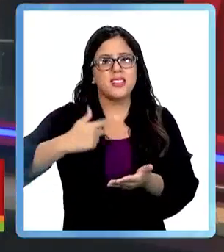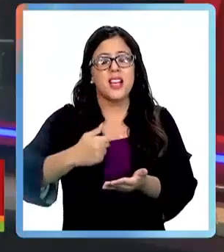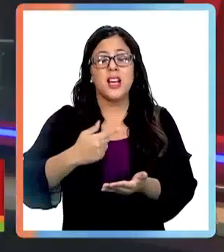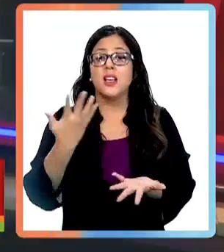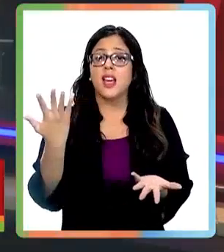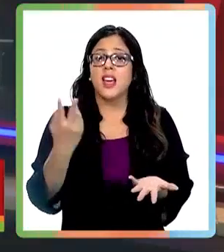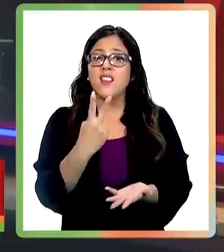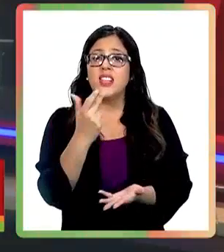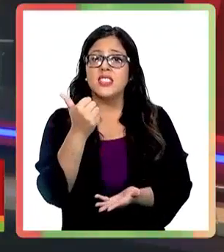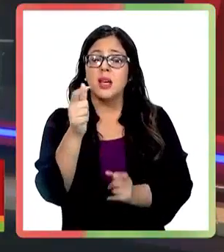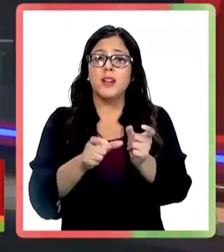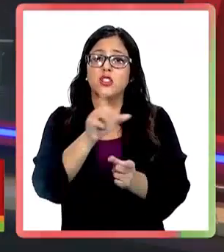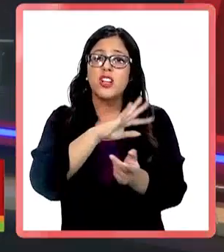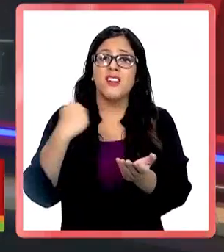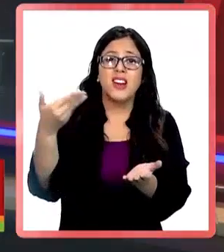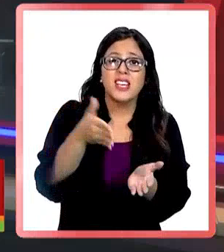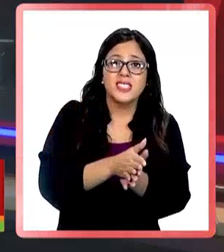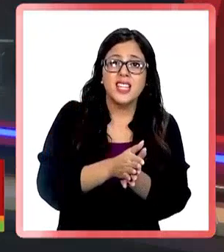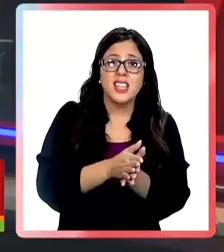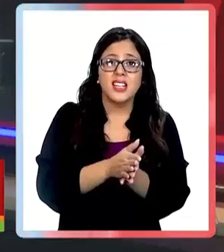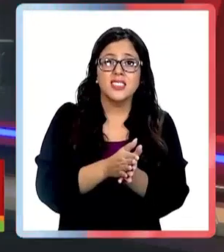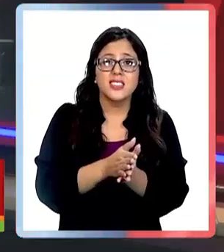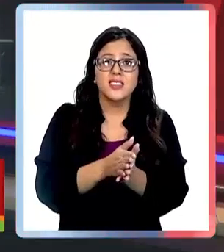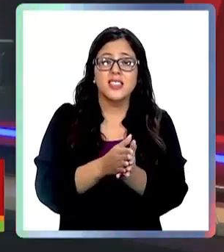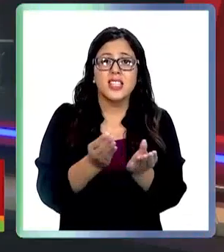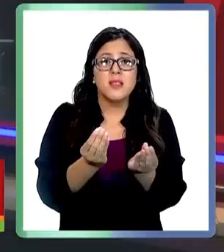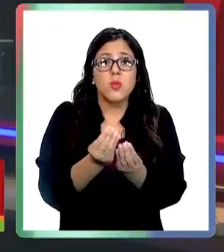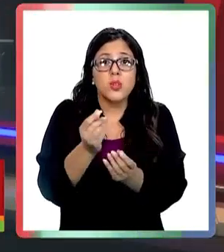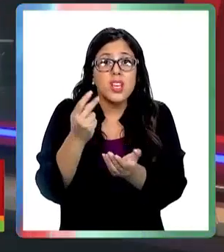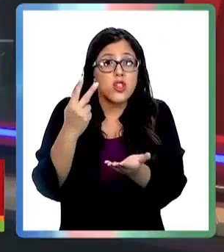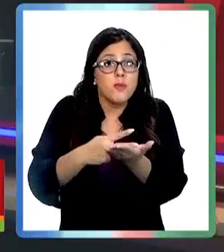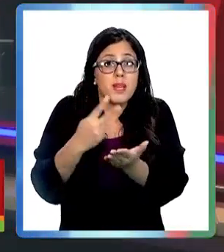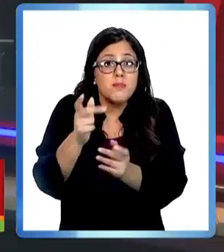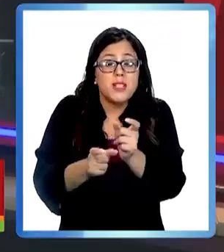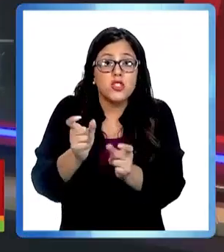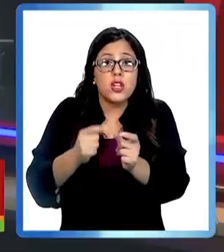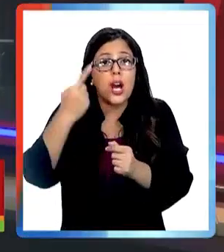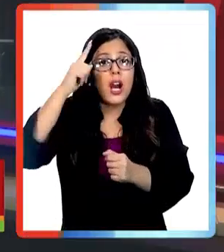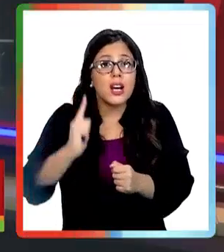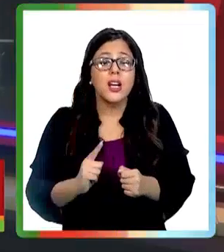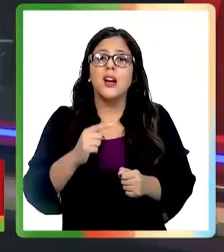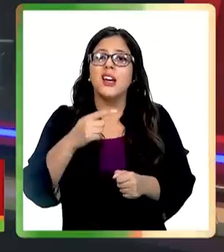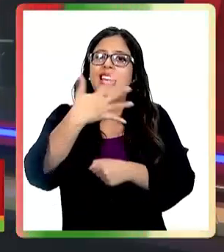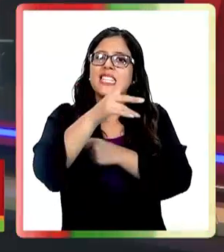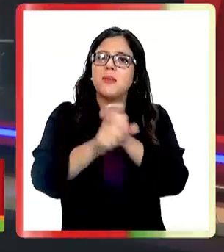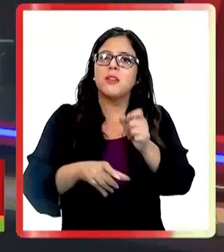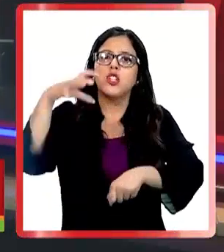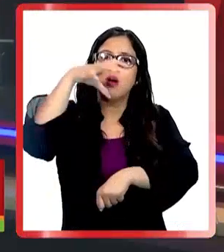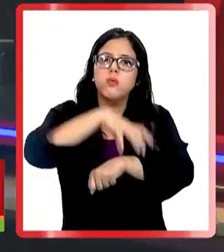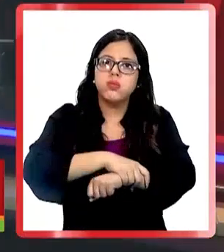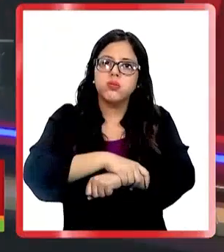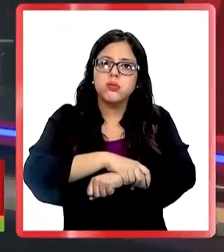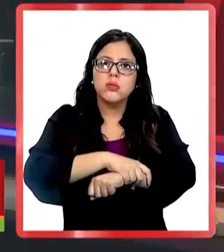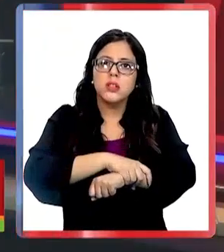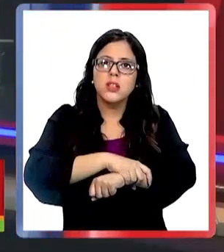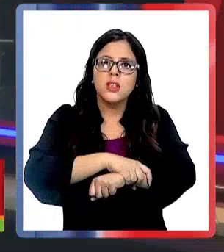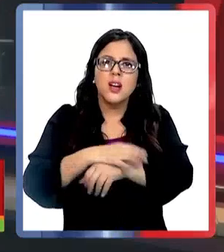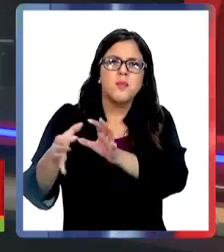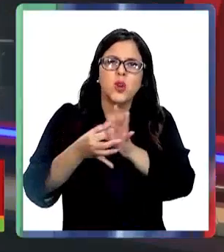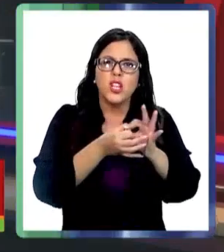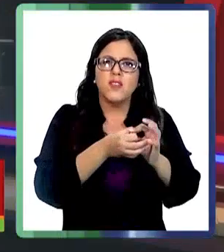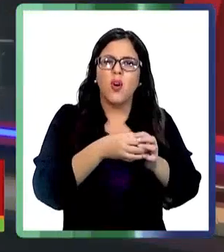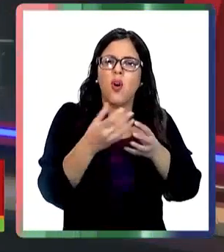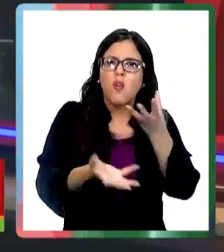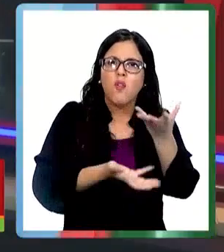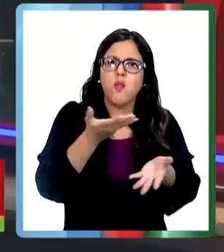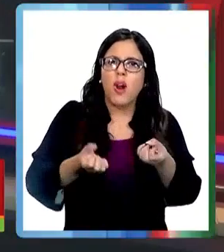Hay 26 personas fallecidas y casi 2.000 heridos. Y tome nota, 15 personas han sido detenidas por iniciar el fuego. ¿No